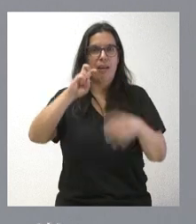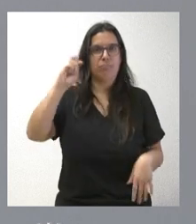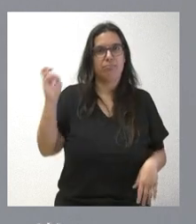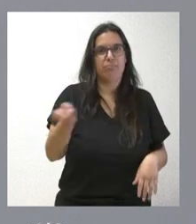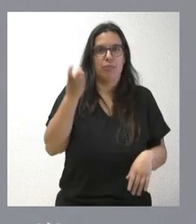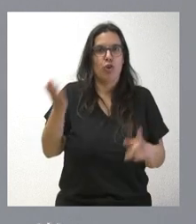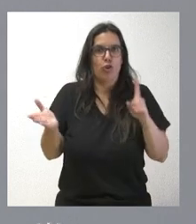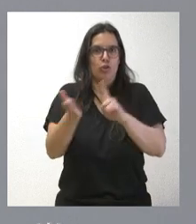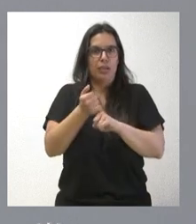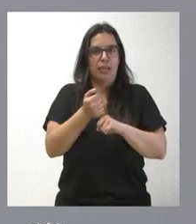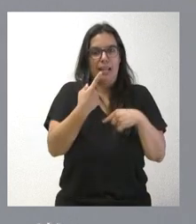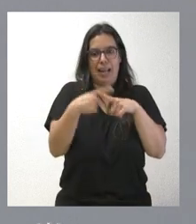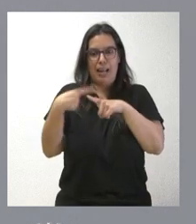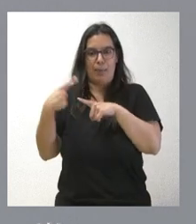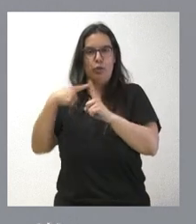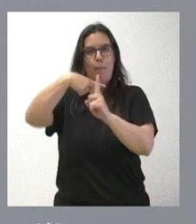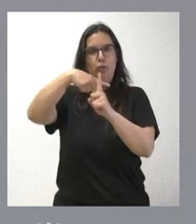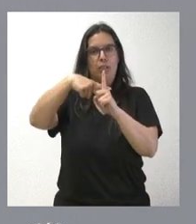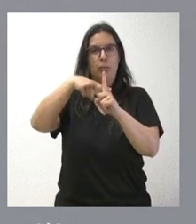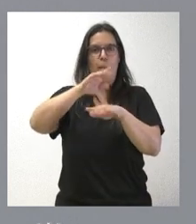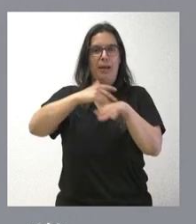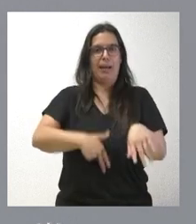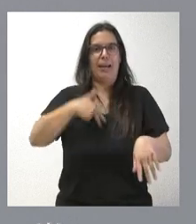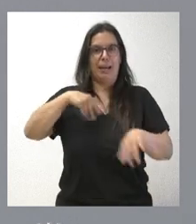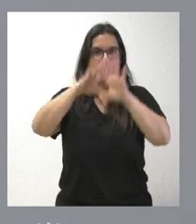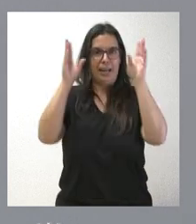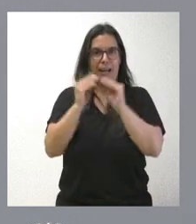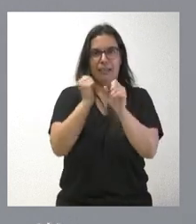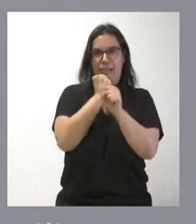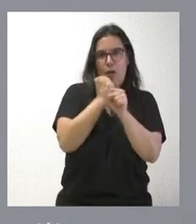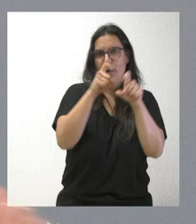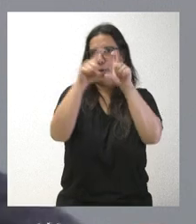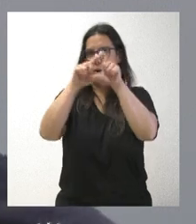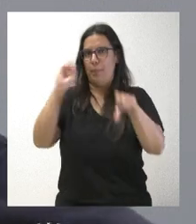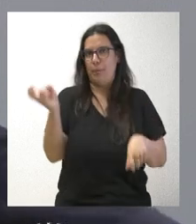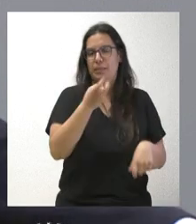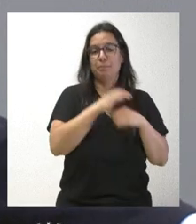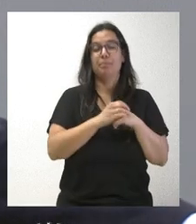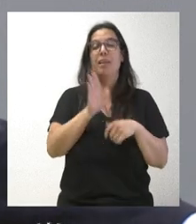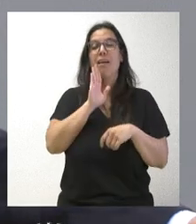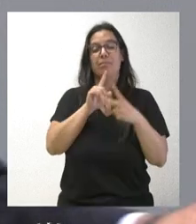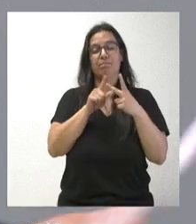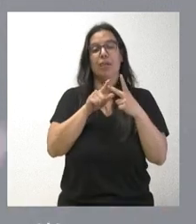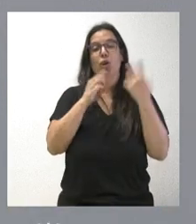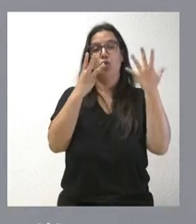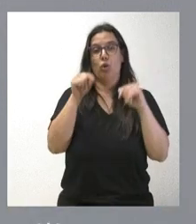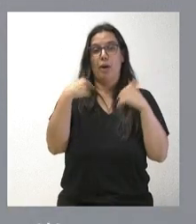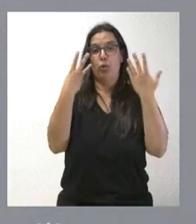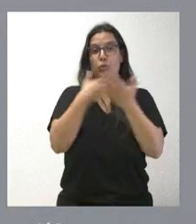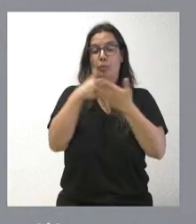nuevos elementos que sean positivos para el conjunto de los trabajadores y de las empresas en los próximos tiempos. Y los 8,8 millones es el conjunto de la suma,